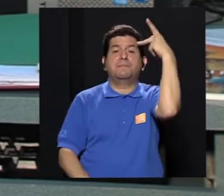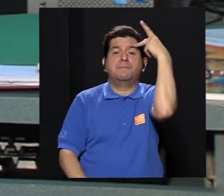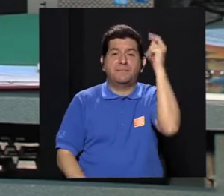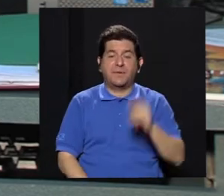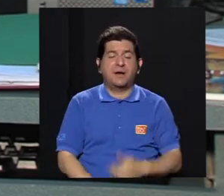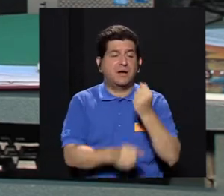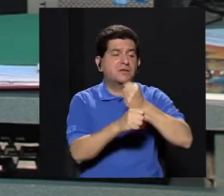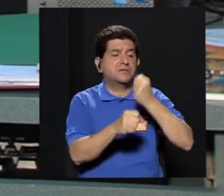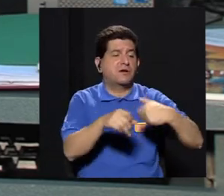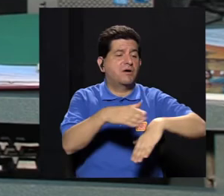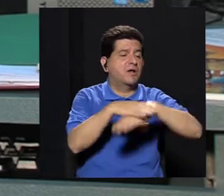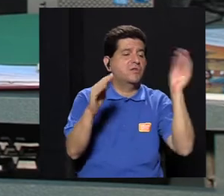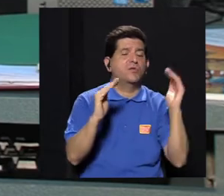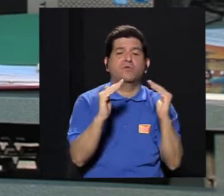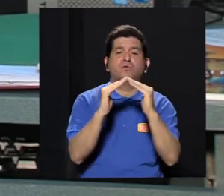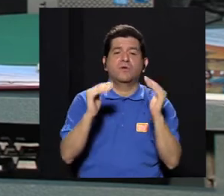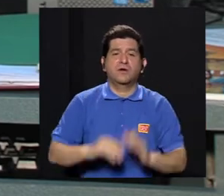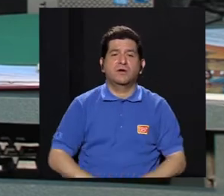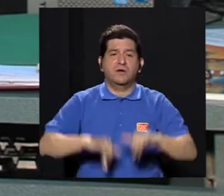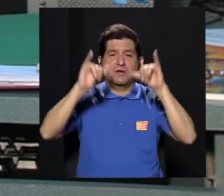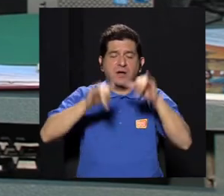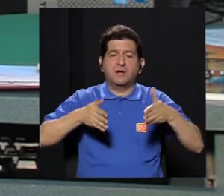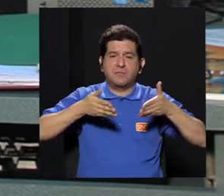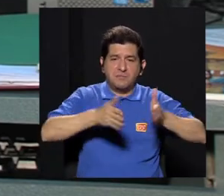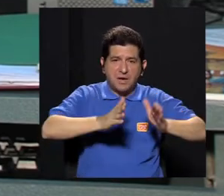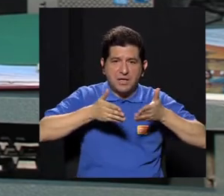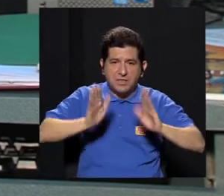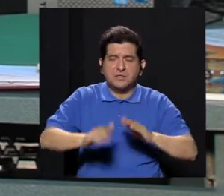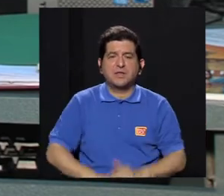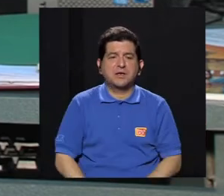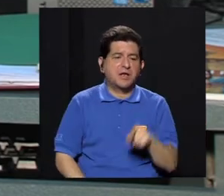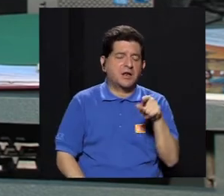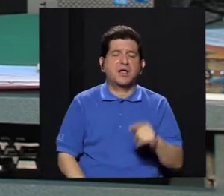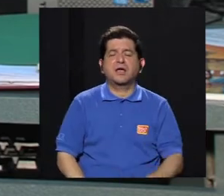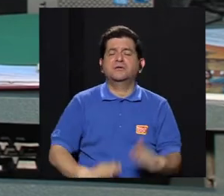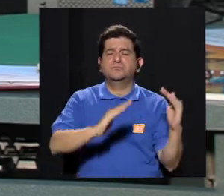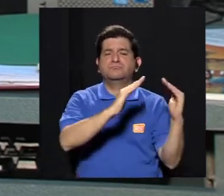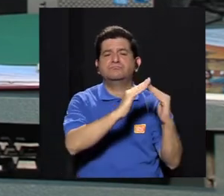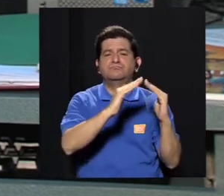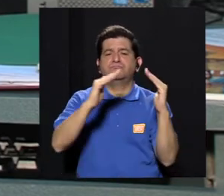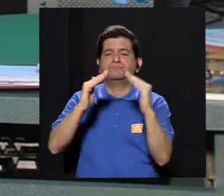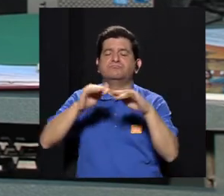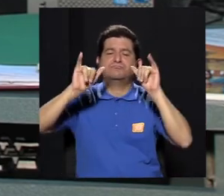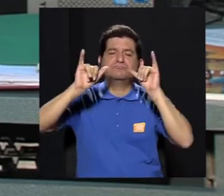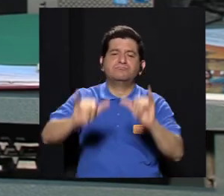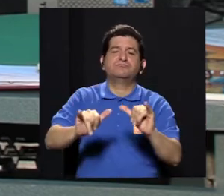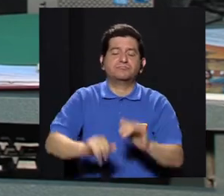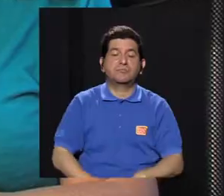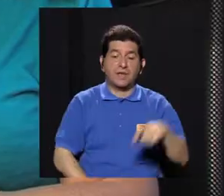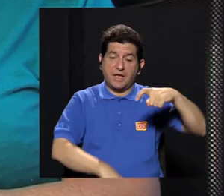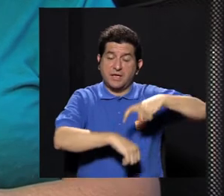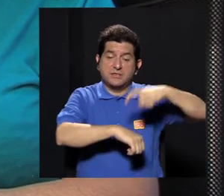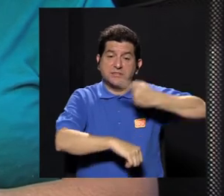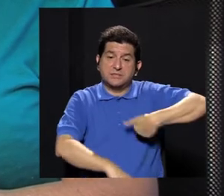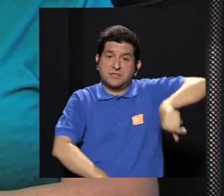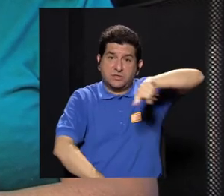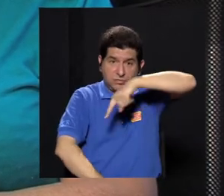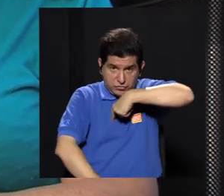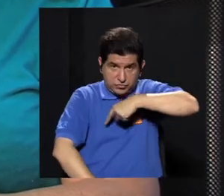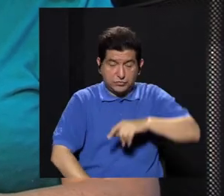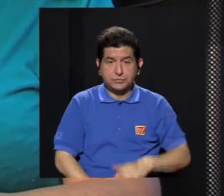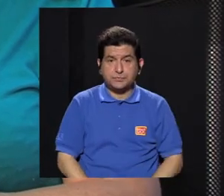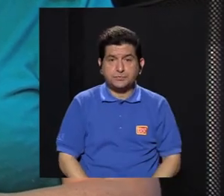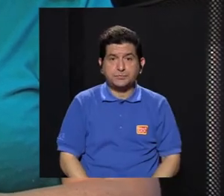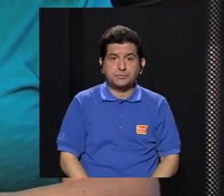La mayoría de los padres, porque trabajan fuera del hogar, mantienen a sus hijos mucho tiempo dentro de la casa. En estos